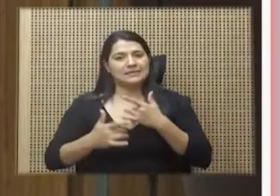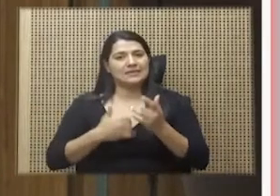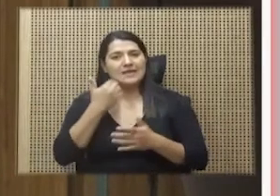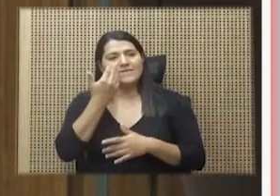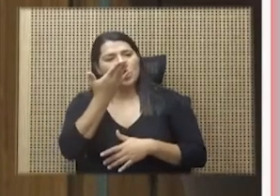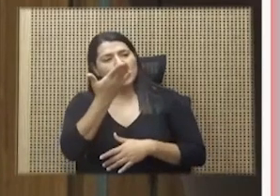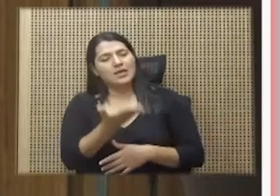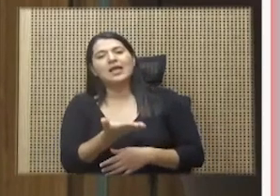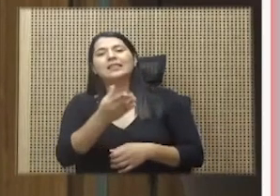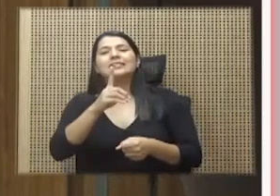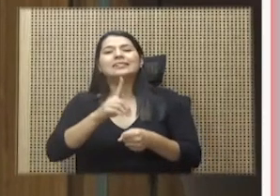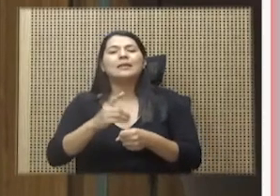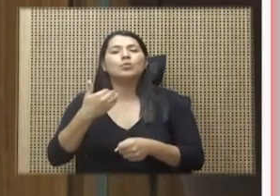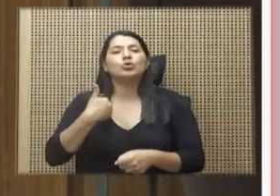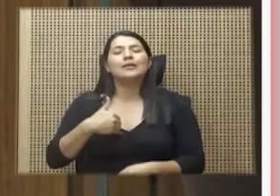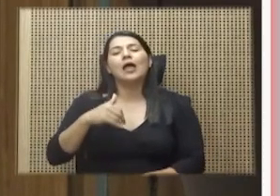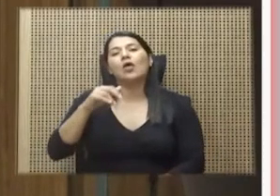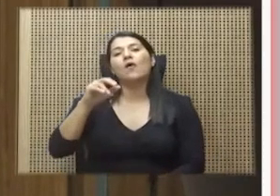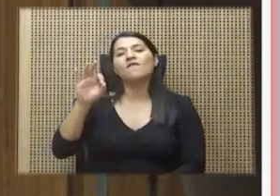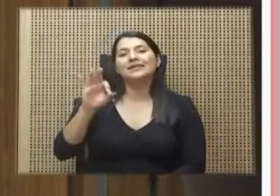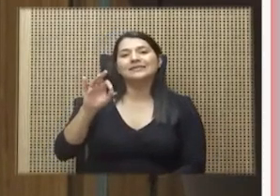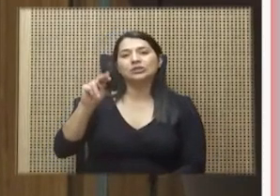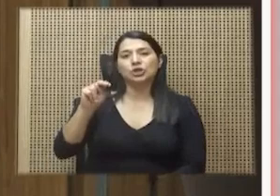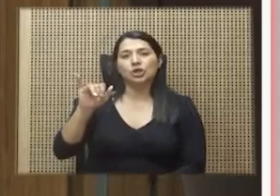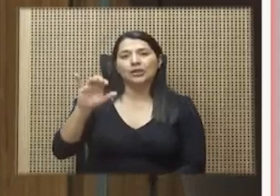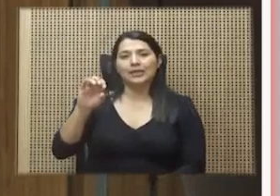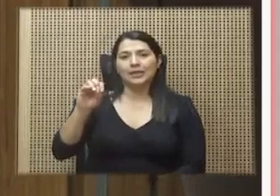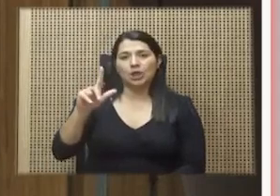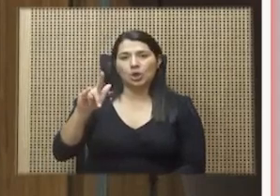Nicolás. Esto sí me daría vergüenza. Veamos.